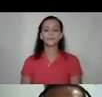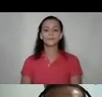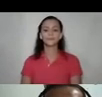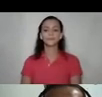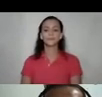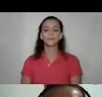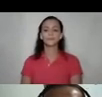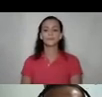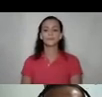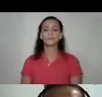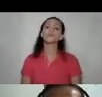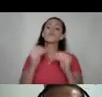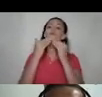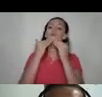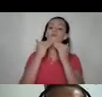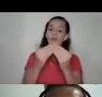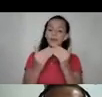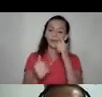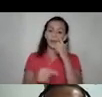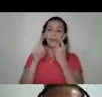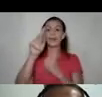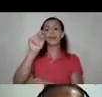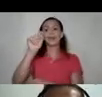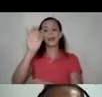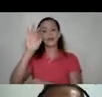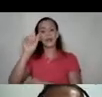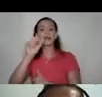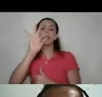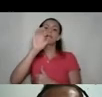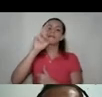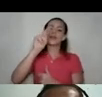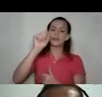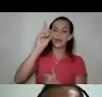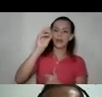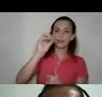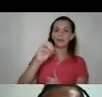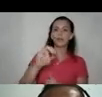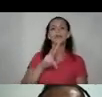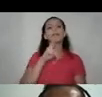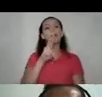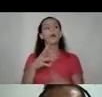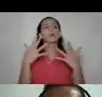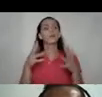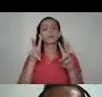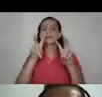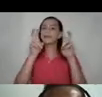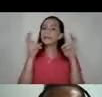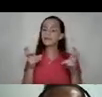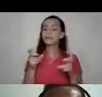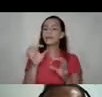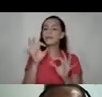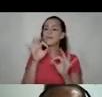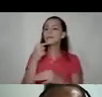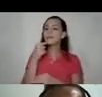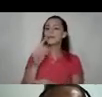muchas gracias a Natalia y a Fernando de verdad que es un tema que como bien decía se habla de